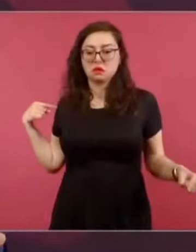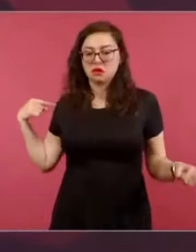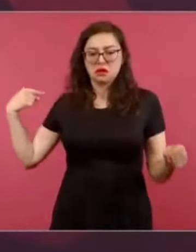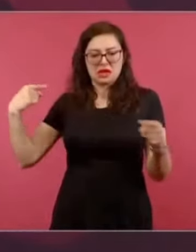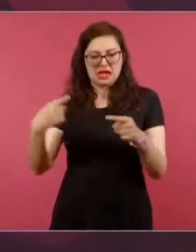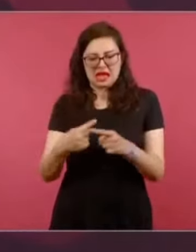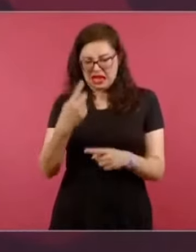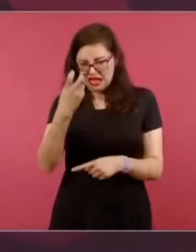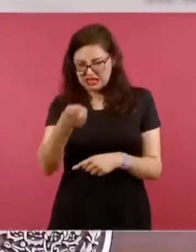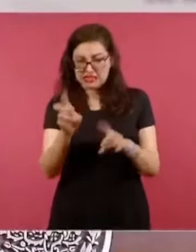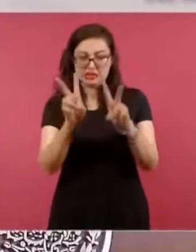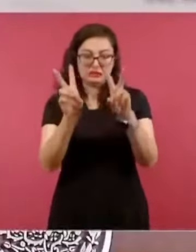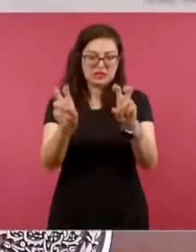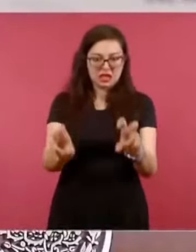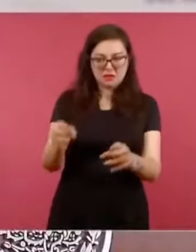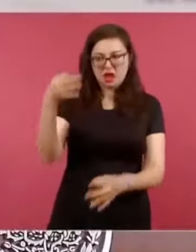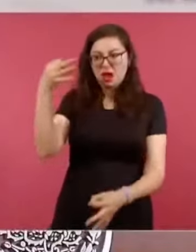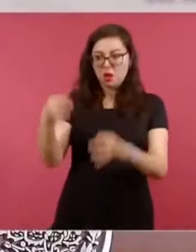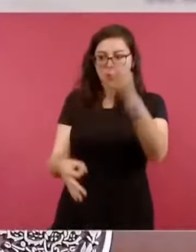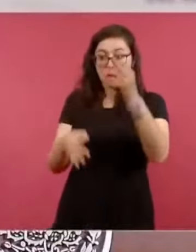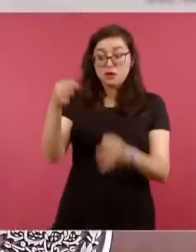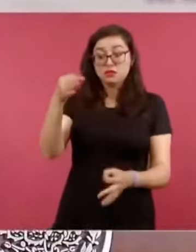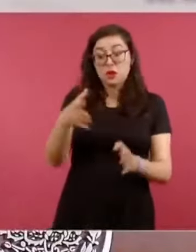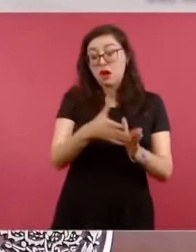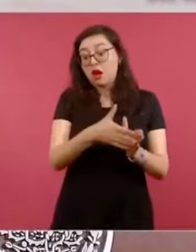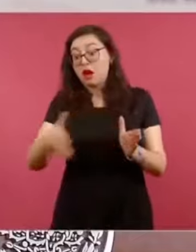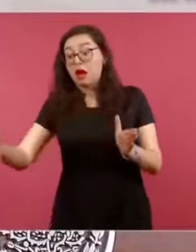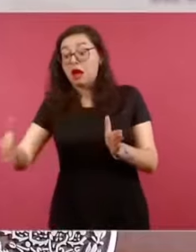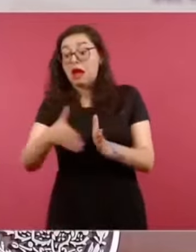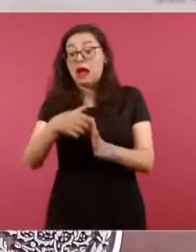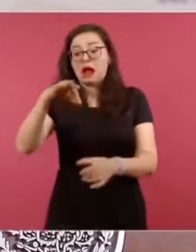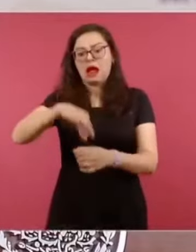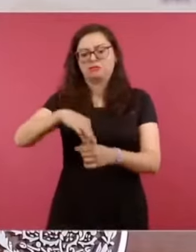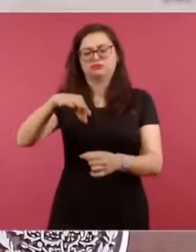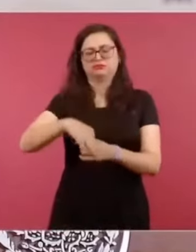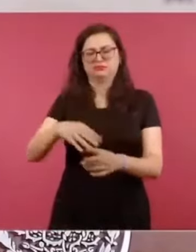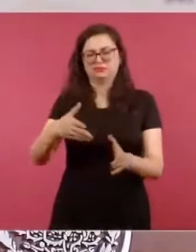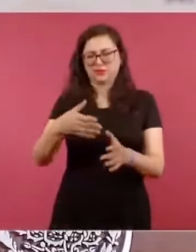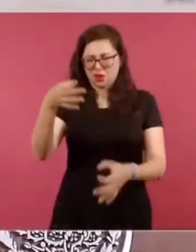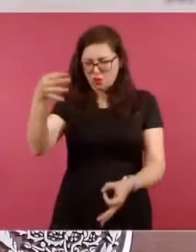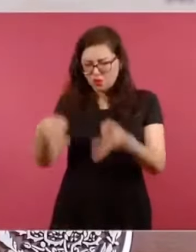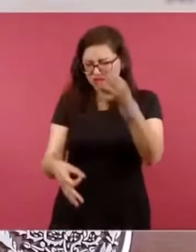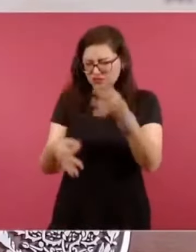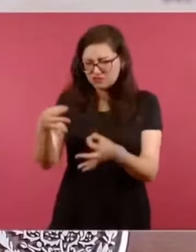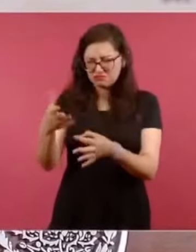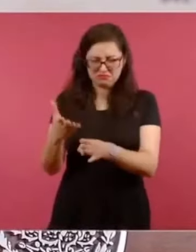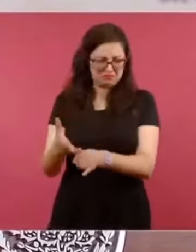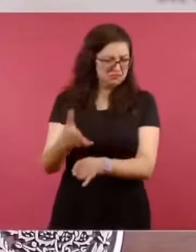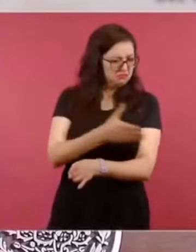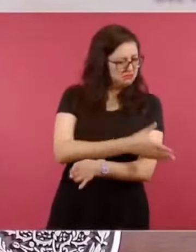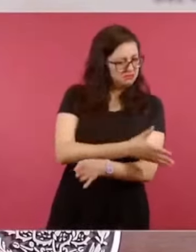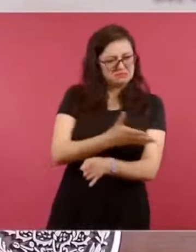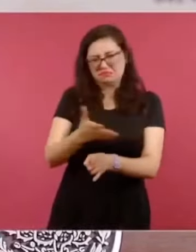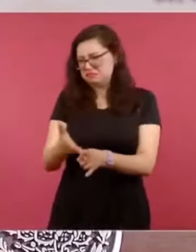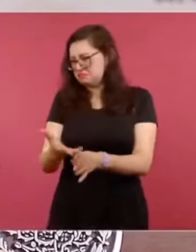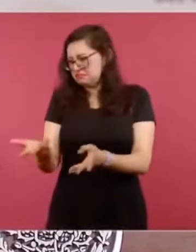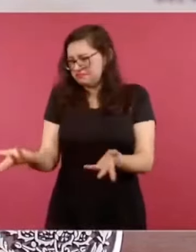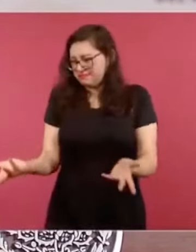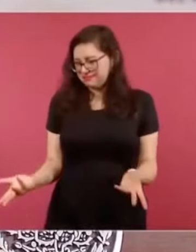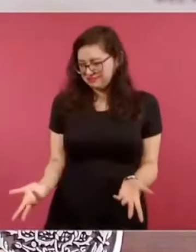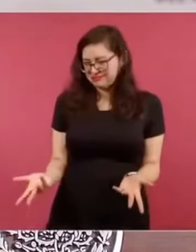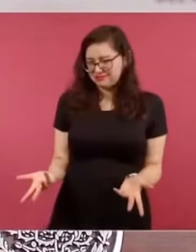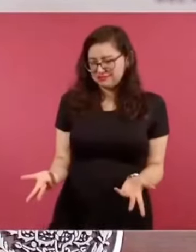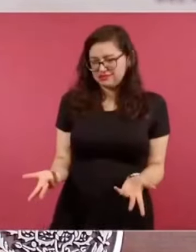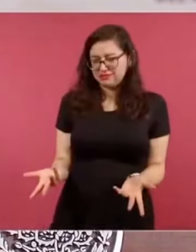querer dejar sin participar a un